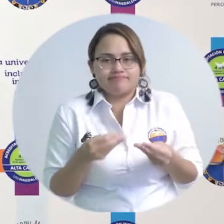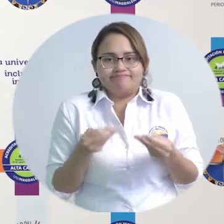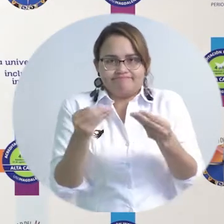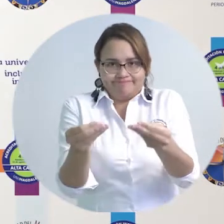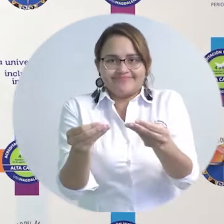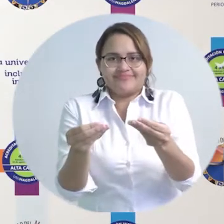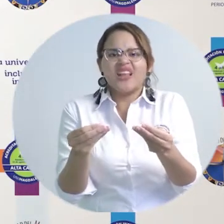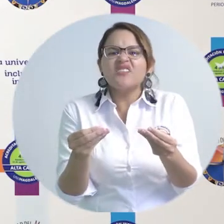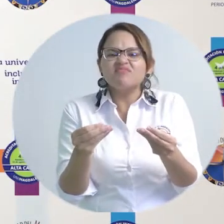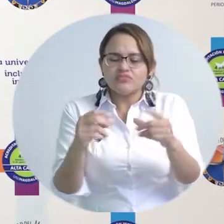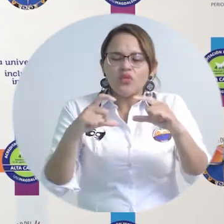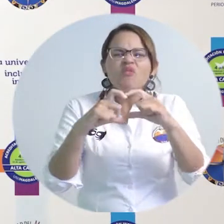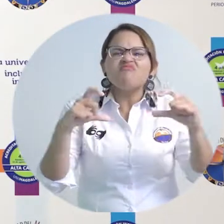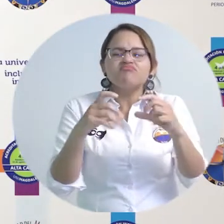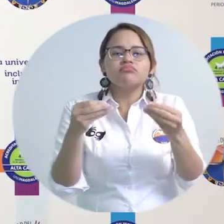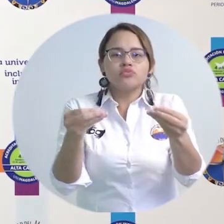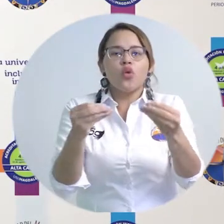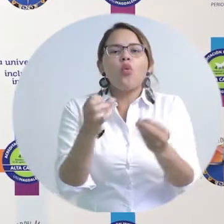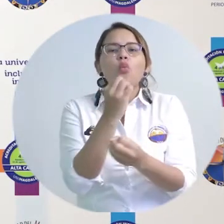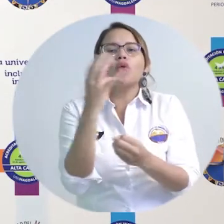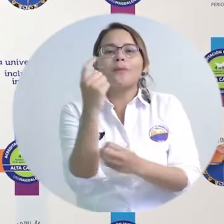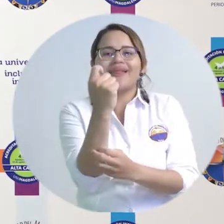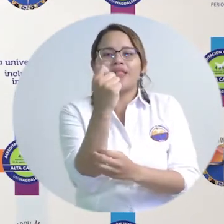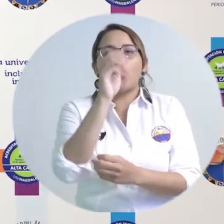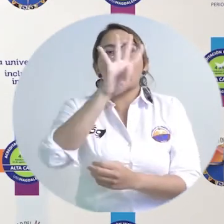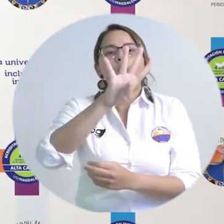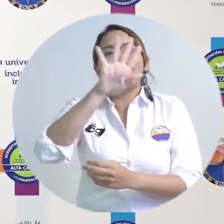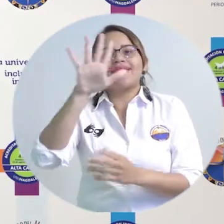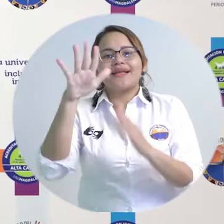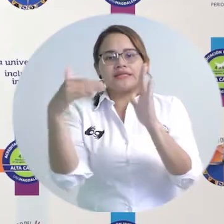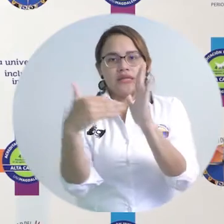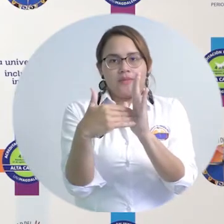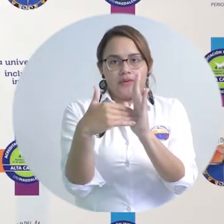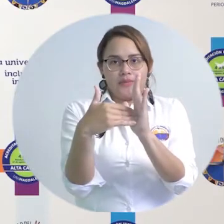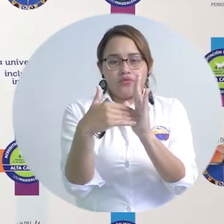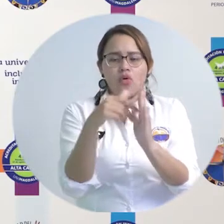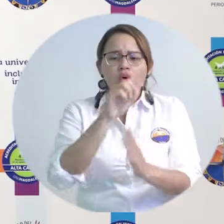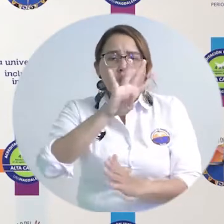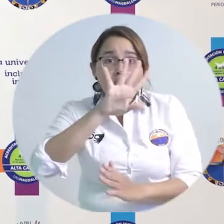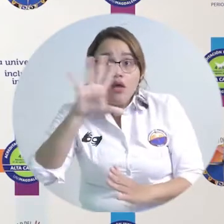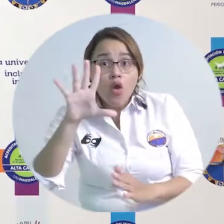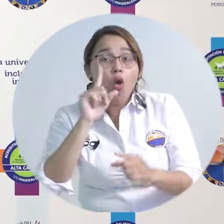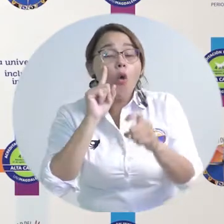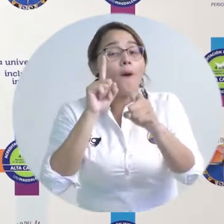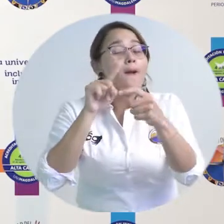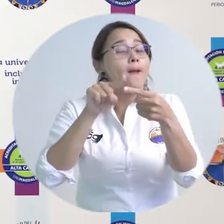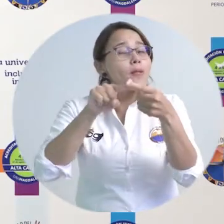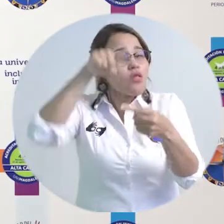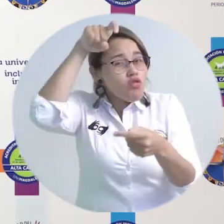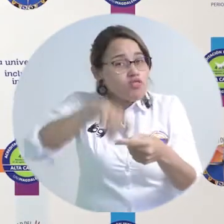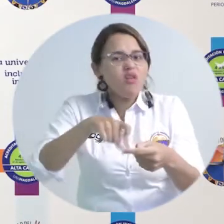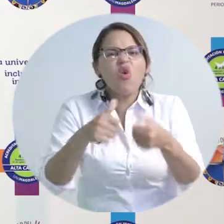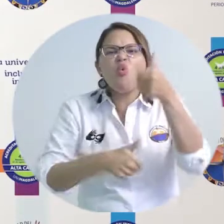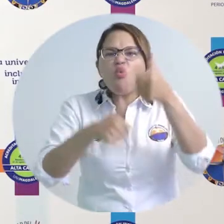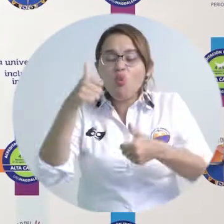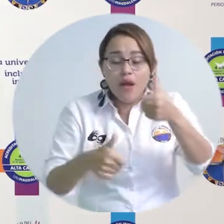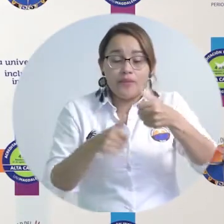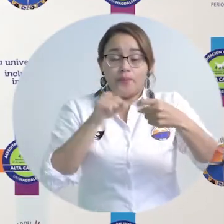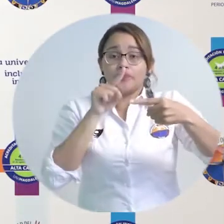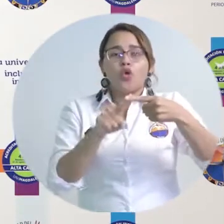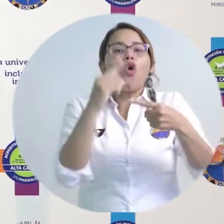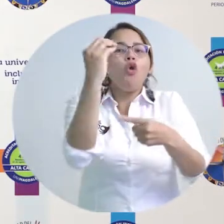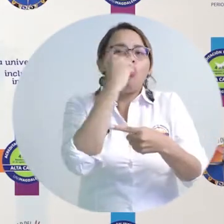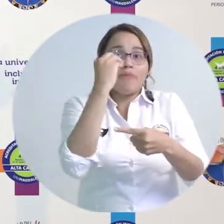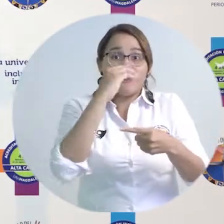45 mil pesos. ¿Qué no va a poder hacer con ese bono? Pagar ni bebidas alcohólicas, ni canjearlo en efectivo para nadie más, ni